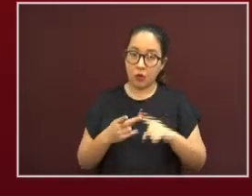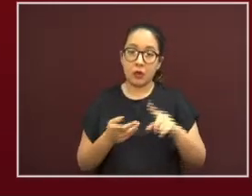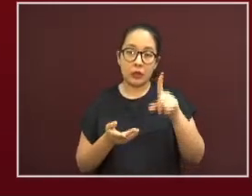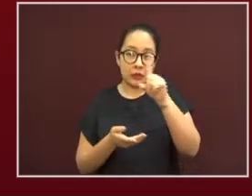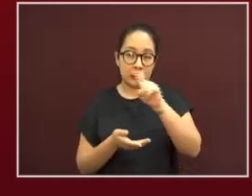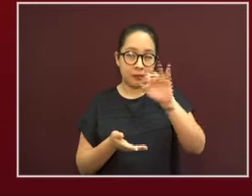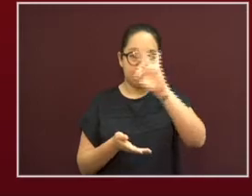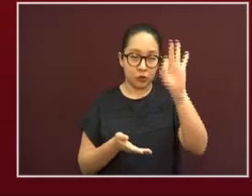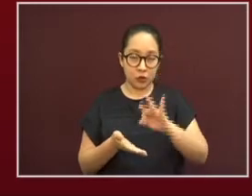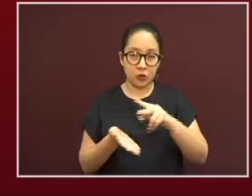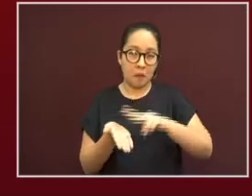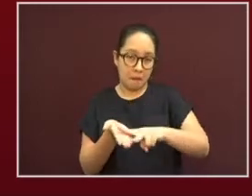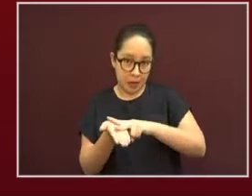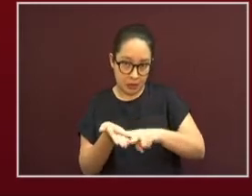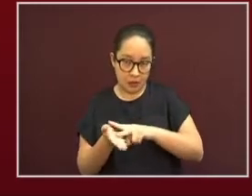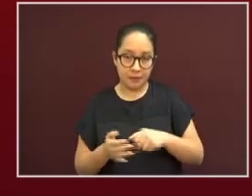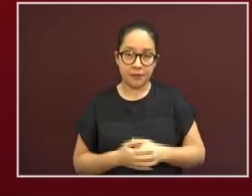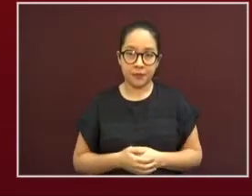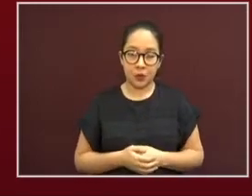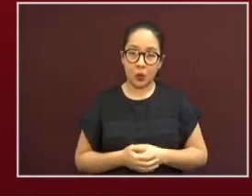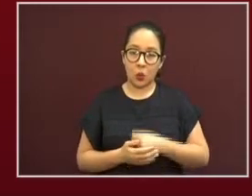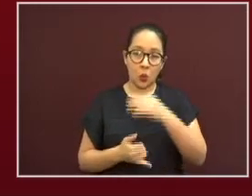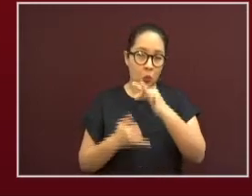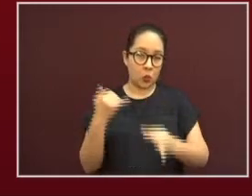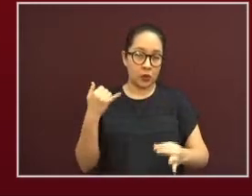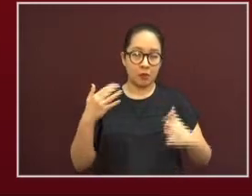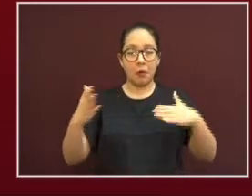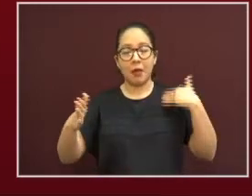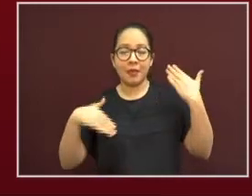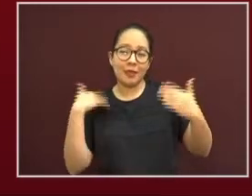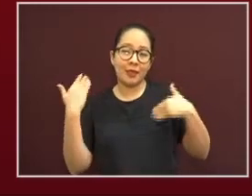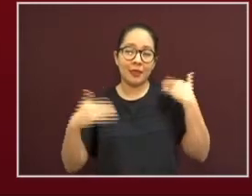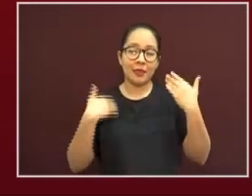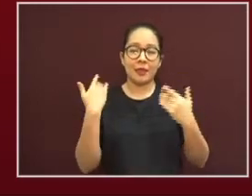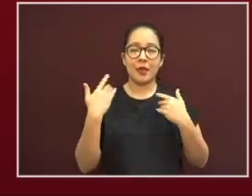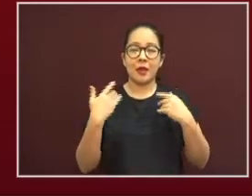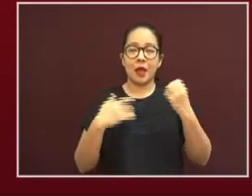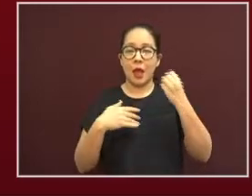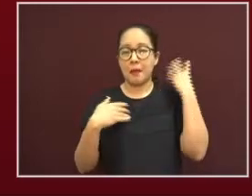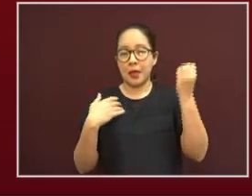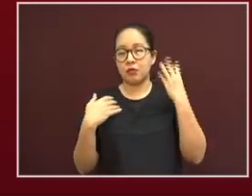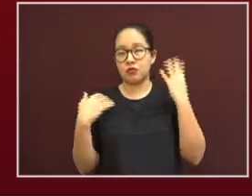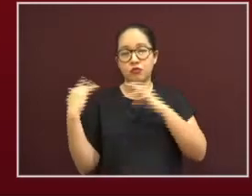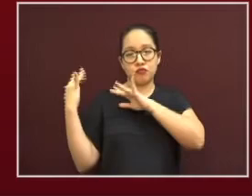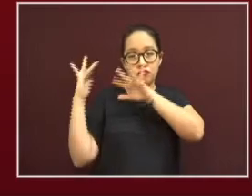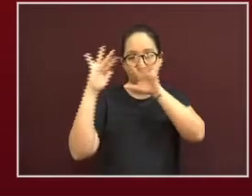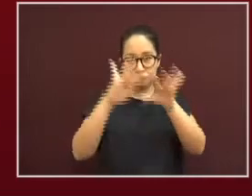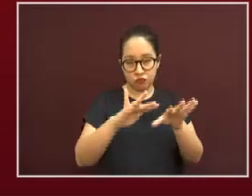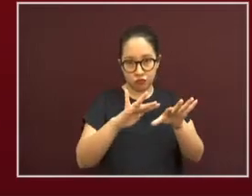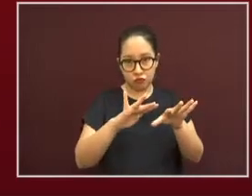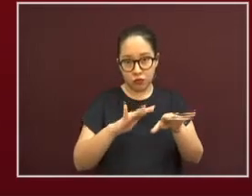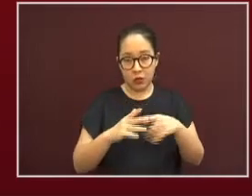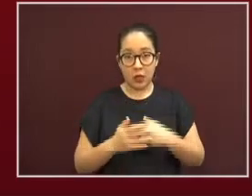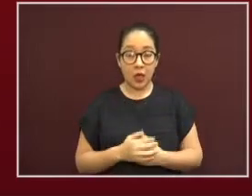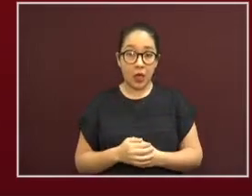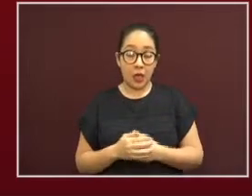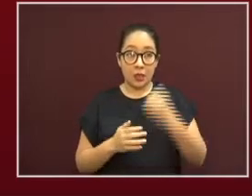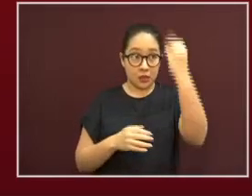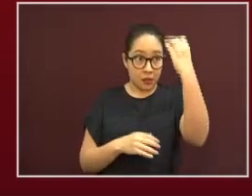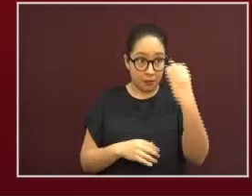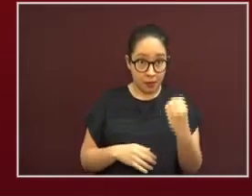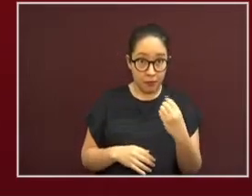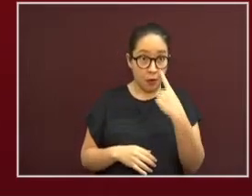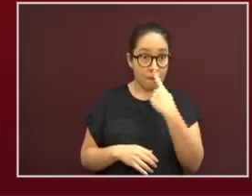verde. Y por último, entretenimientos, eventos masivos en semáforo rojo y naranja,